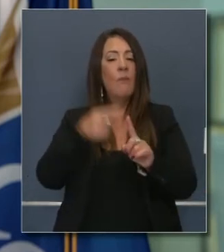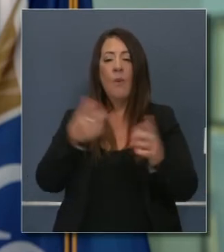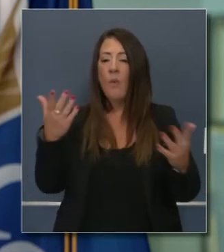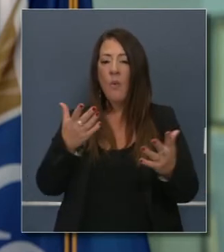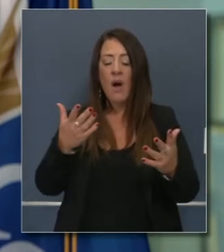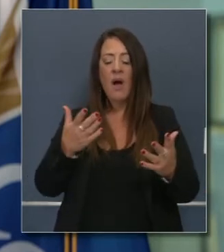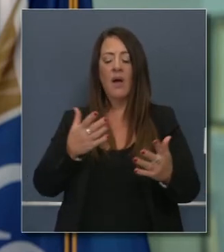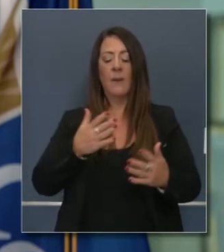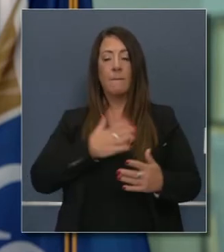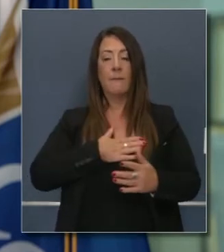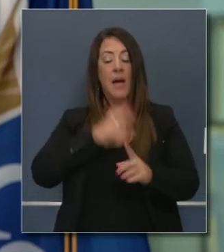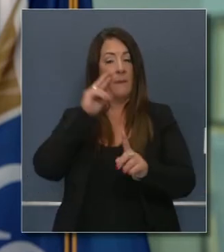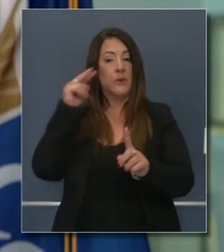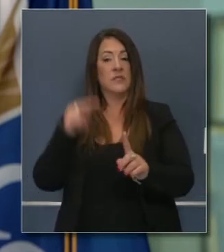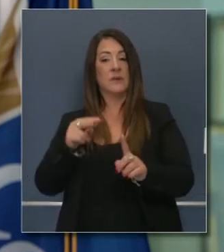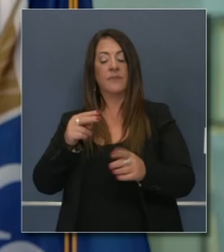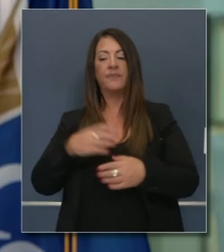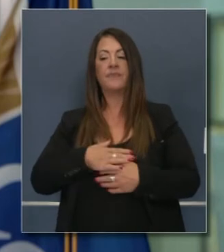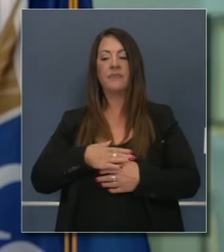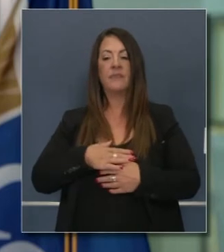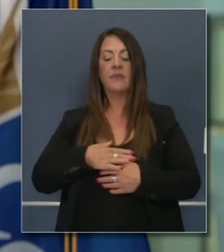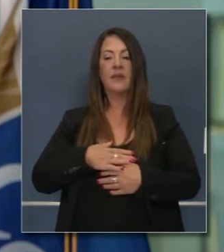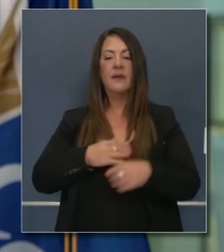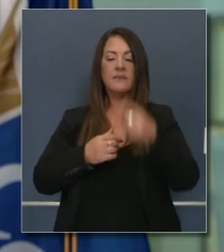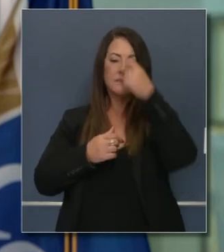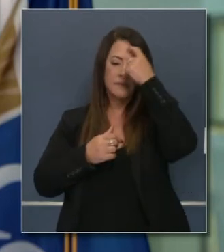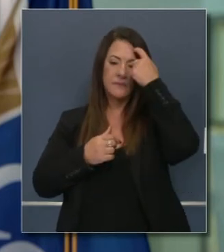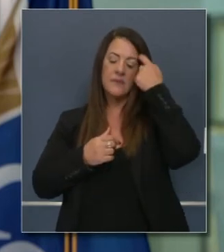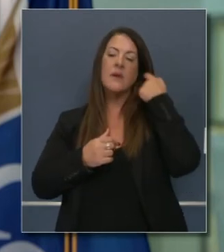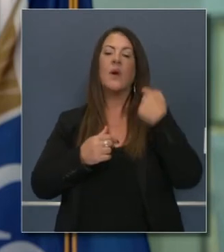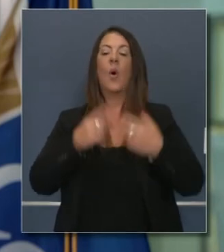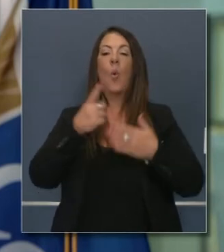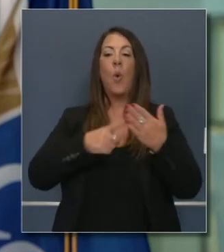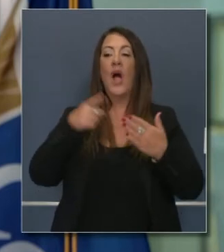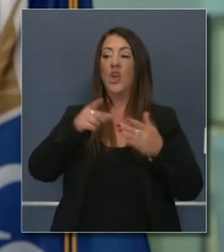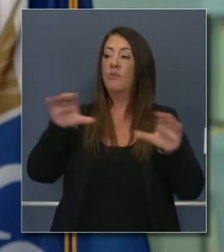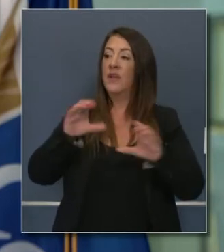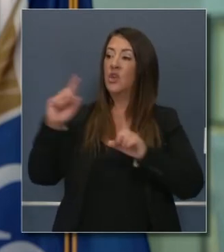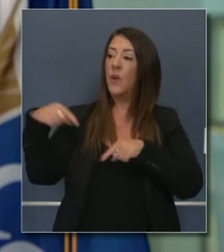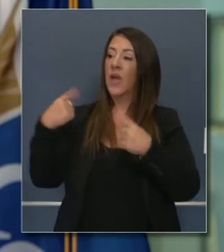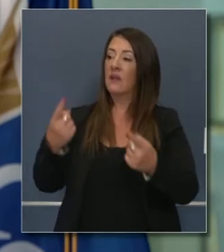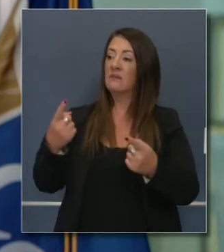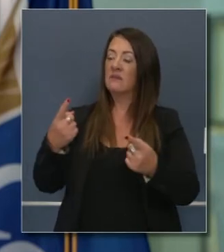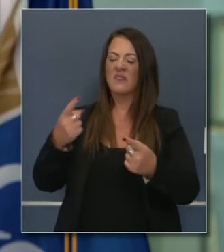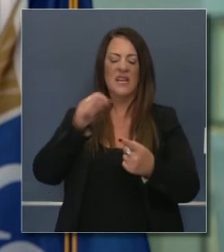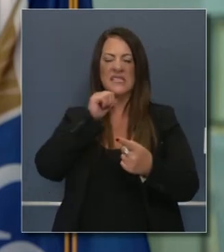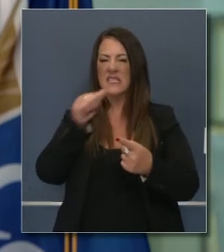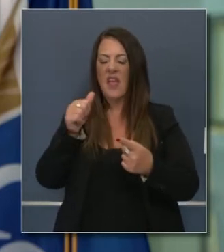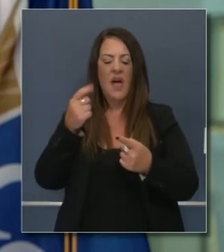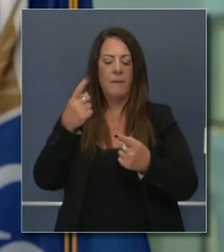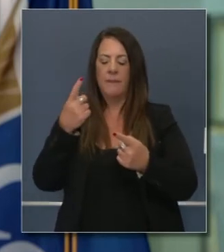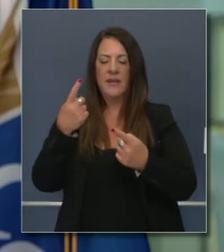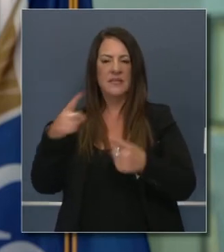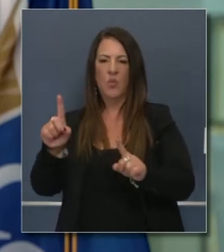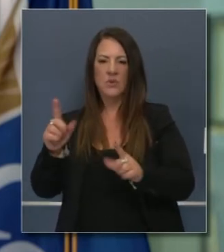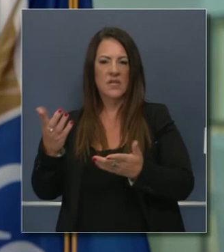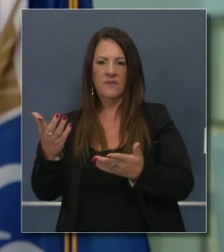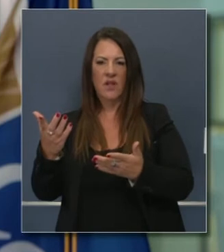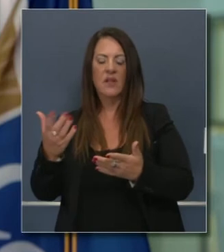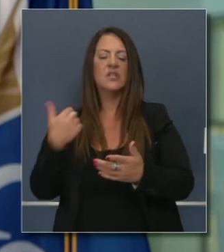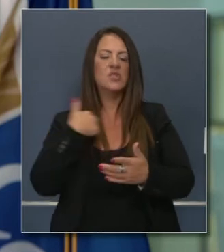la agenda es, desde mi punto de vista, muy humilde, es que lo que no funciona es seguir haciendo lo que hemos hecho. Hay que hacer las cosas